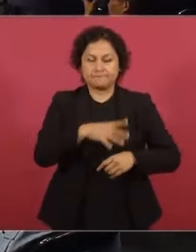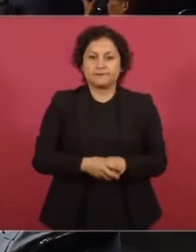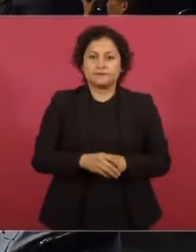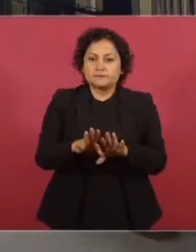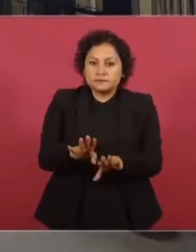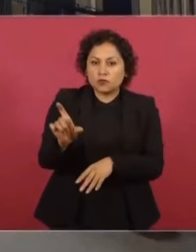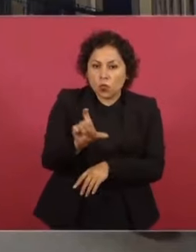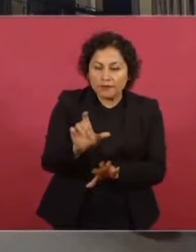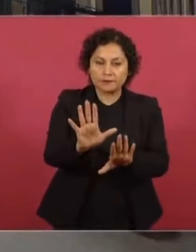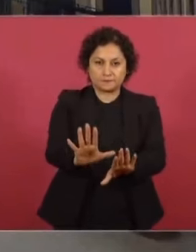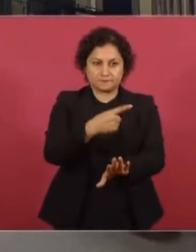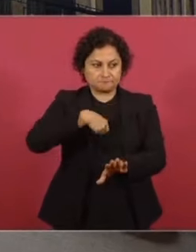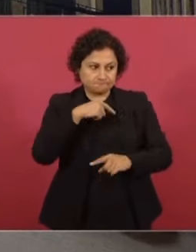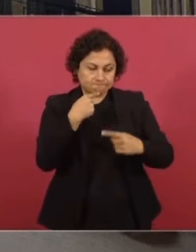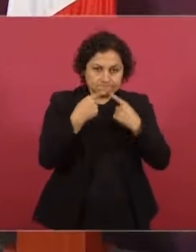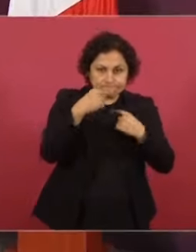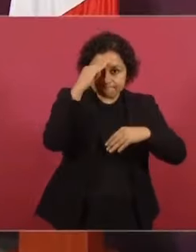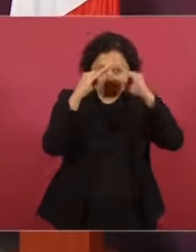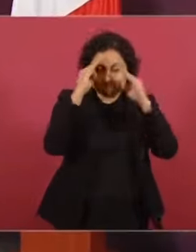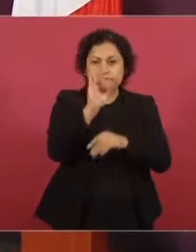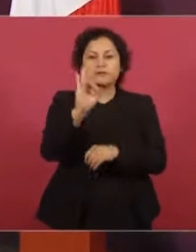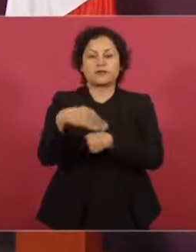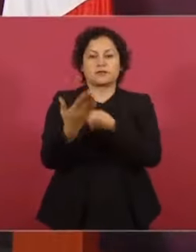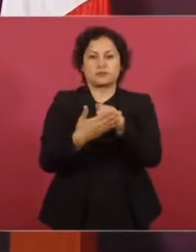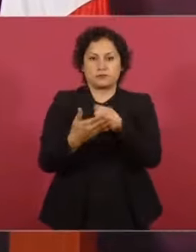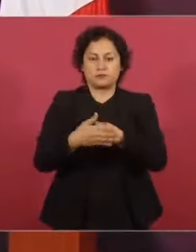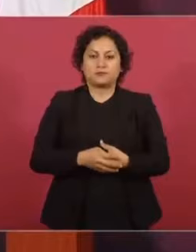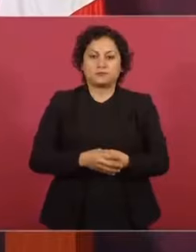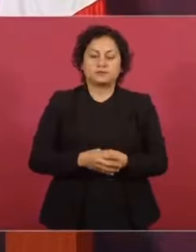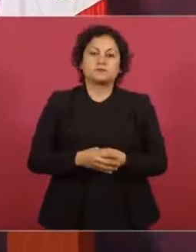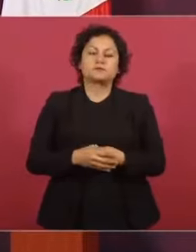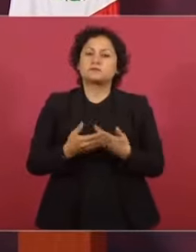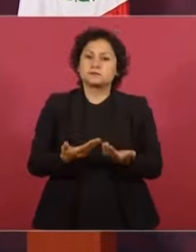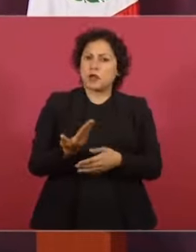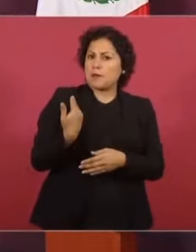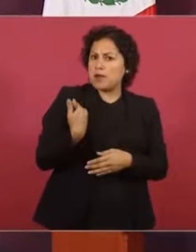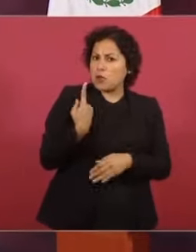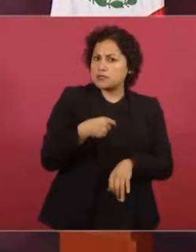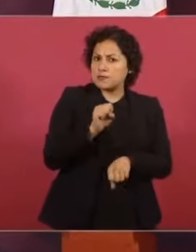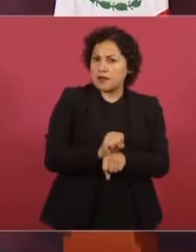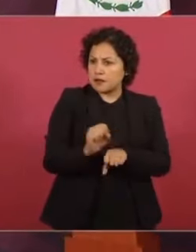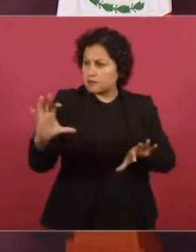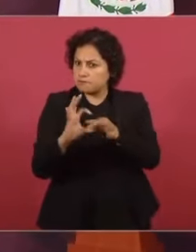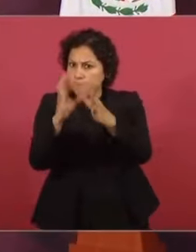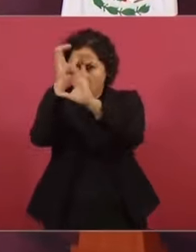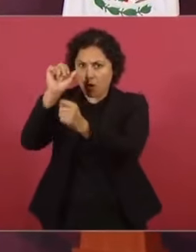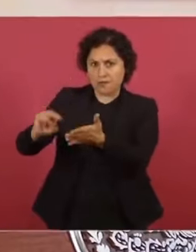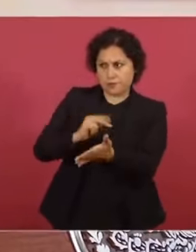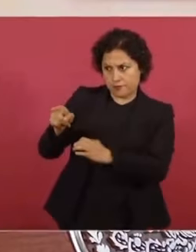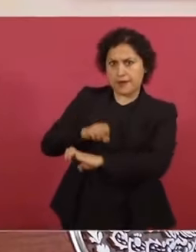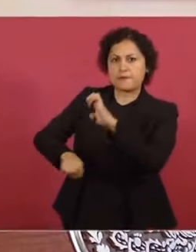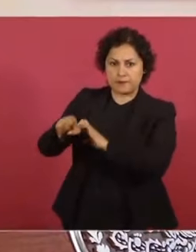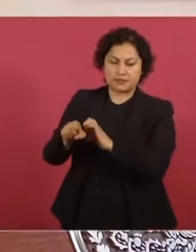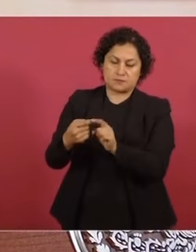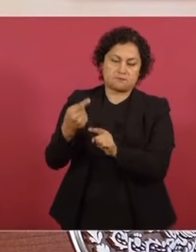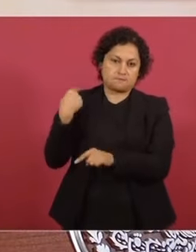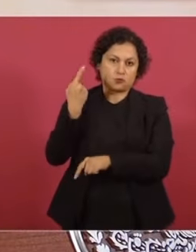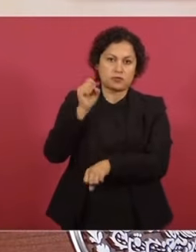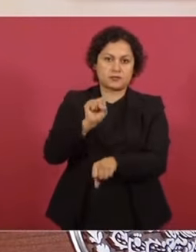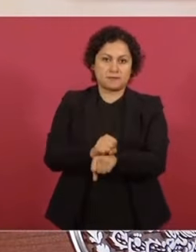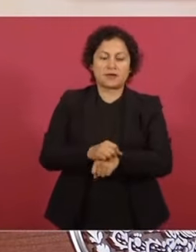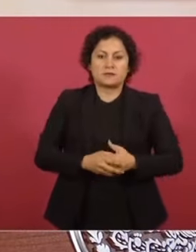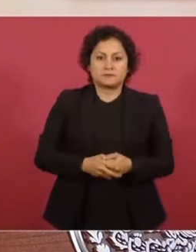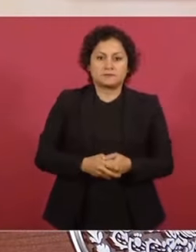la fecha, estamos en eso. Apenas se firmó hace una semana en el convenio ya con la empresa, se le aportó